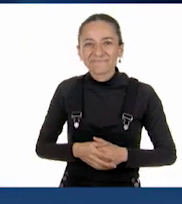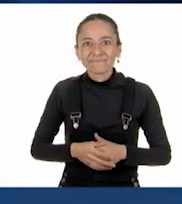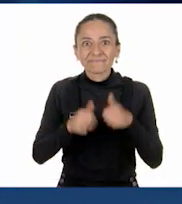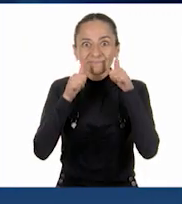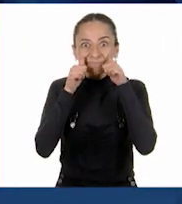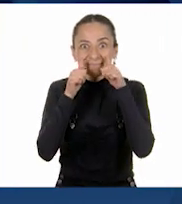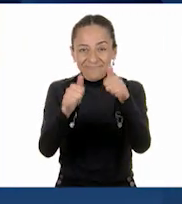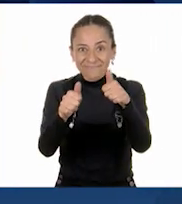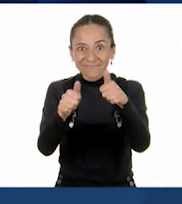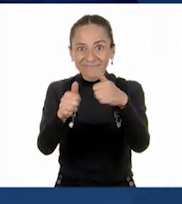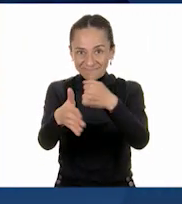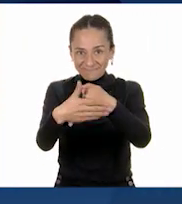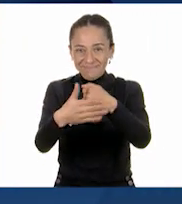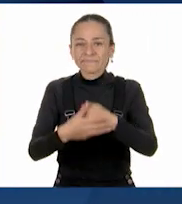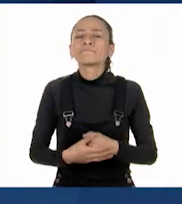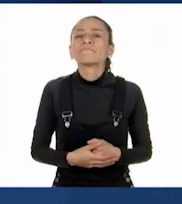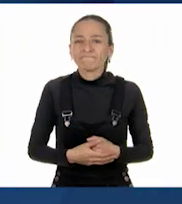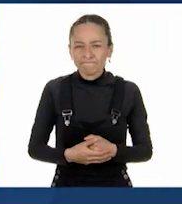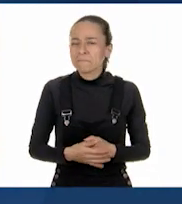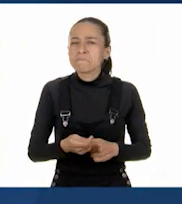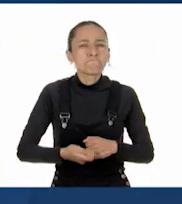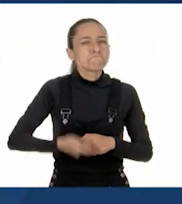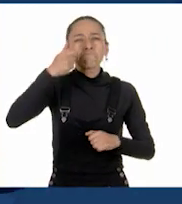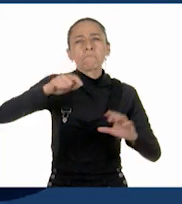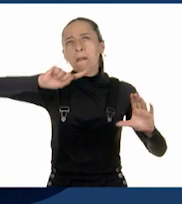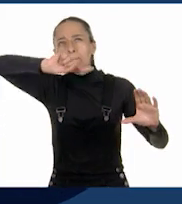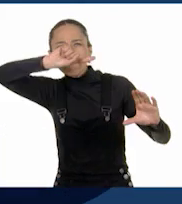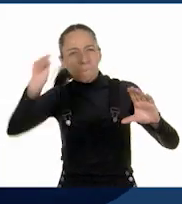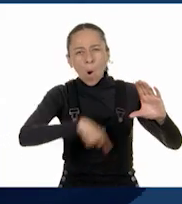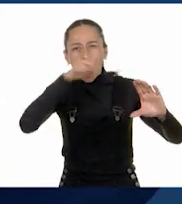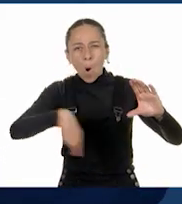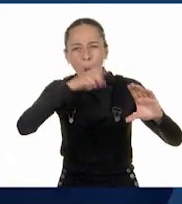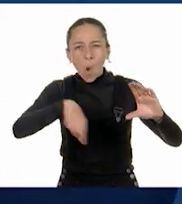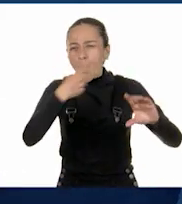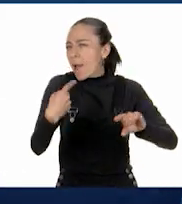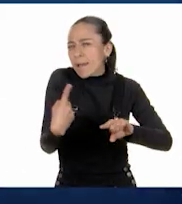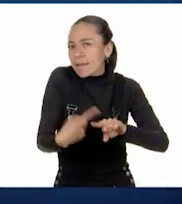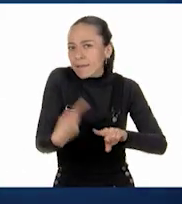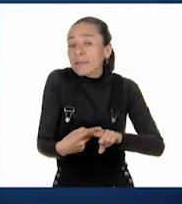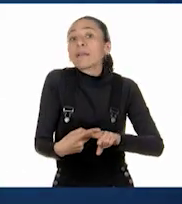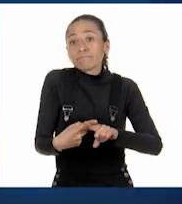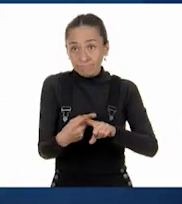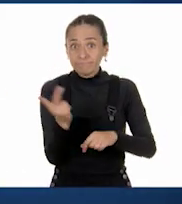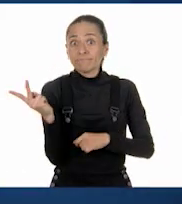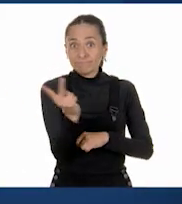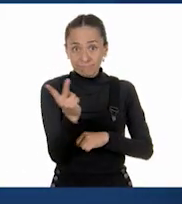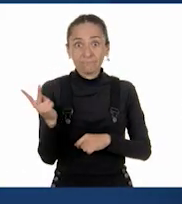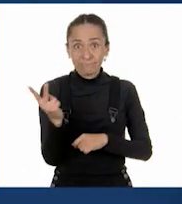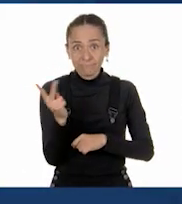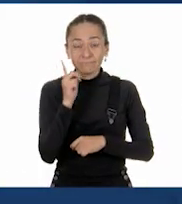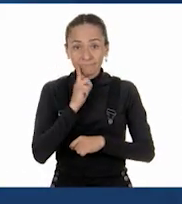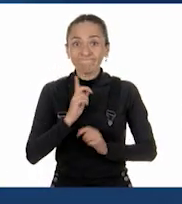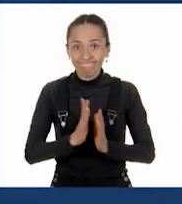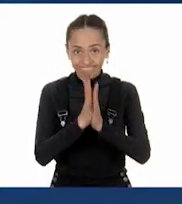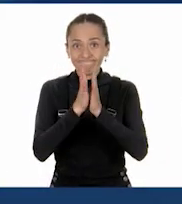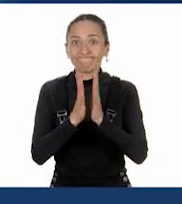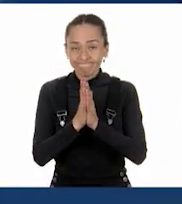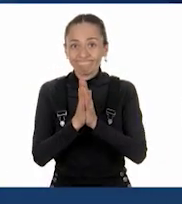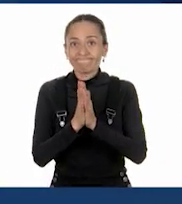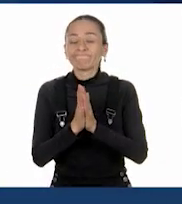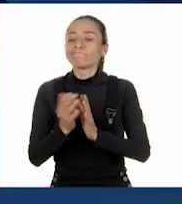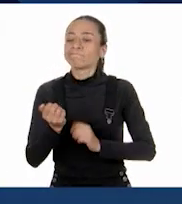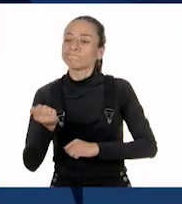Para saber quién gira la ruleta primero, las participantes tiran un dado de cada una